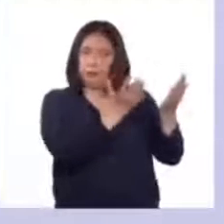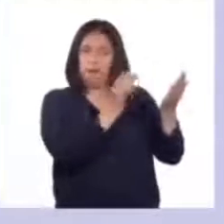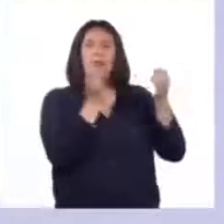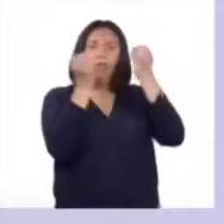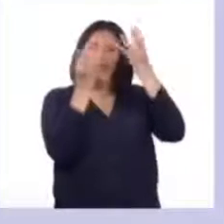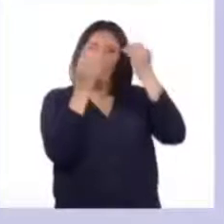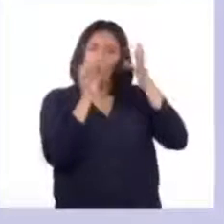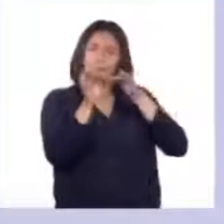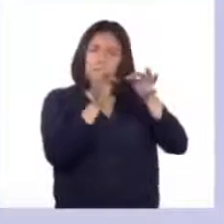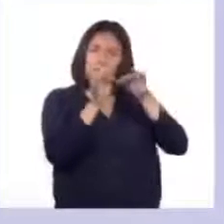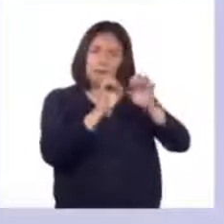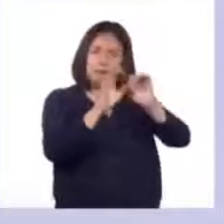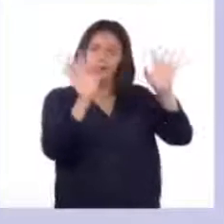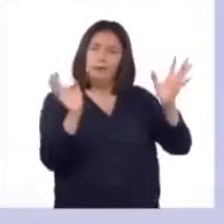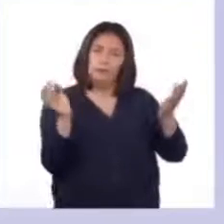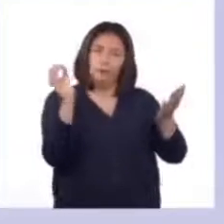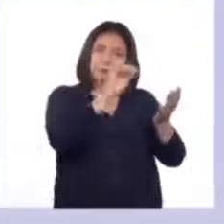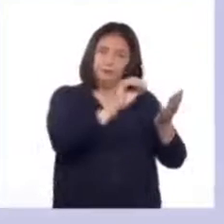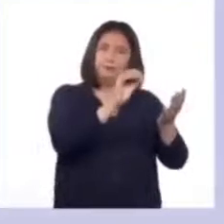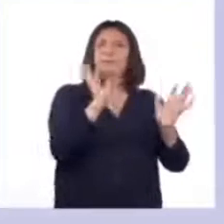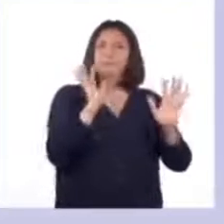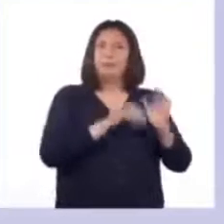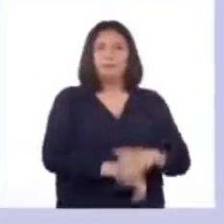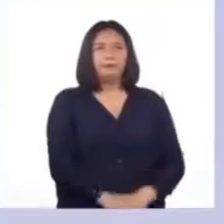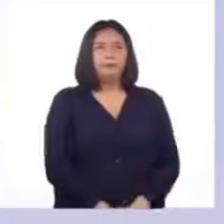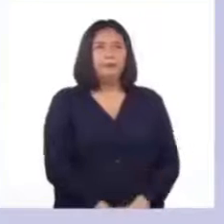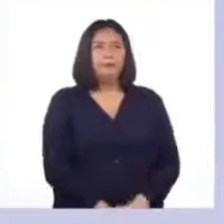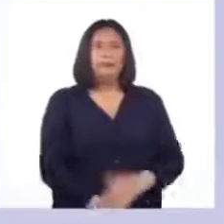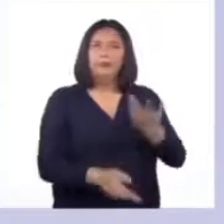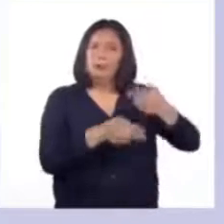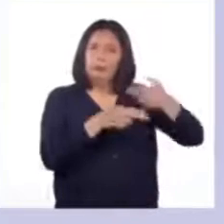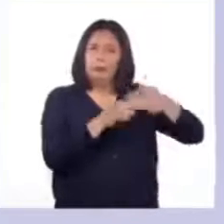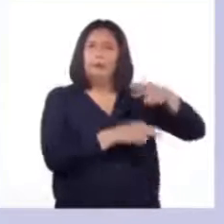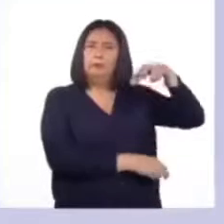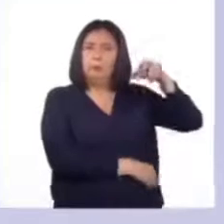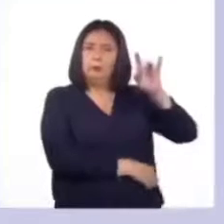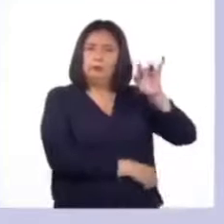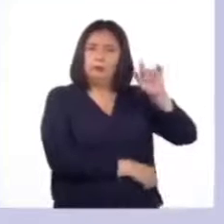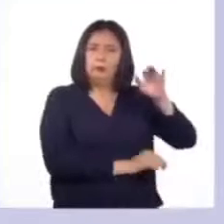información clara e incluir los siguientes. Pubertad